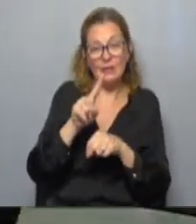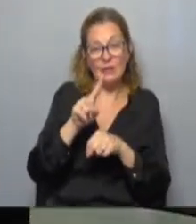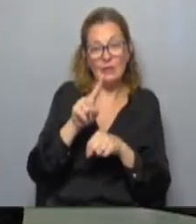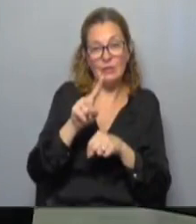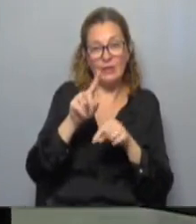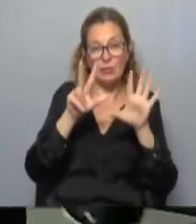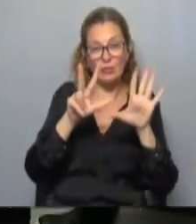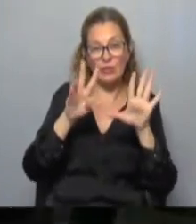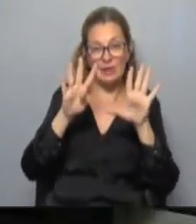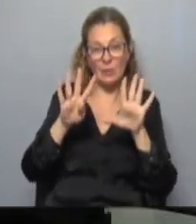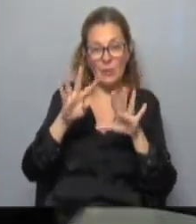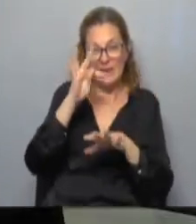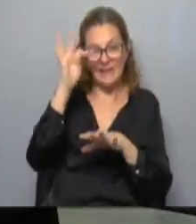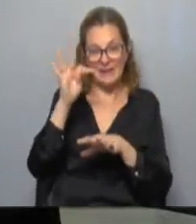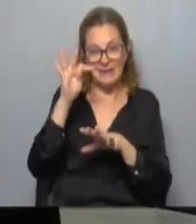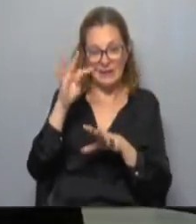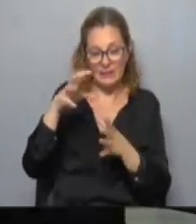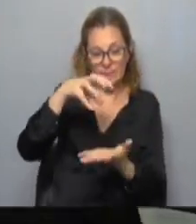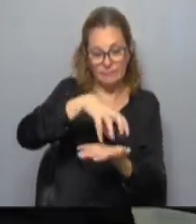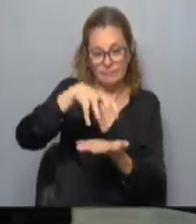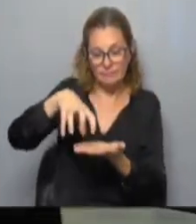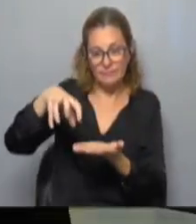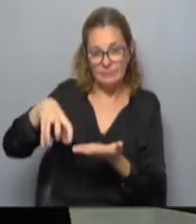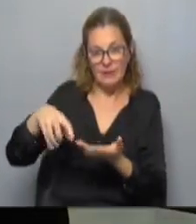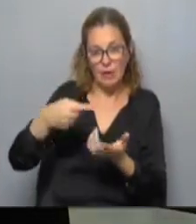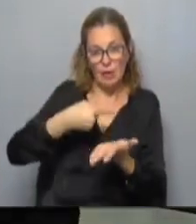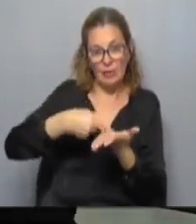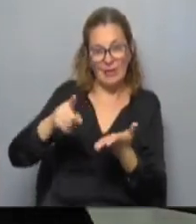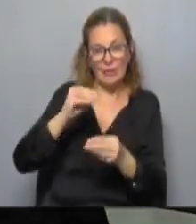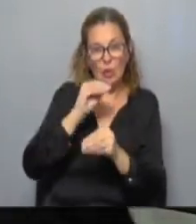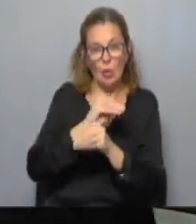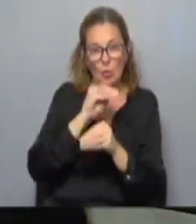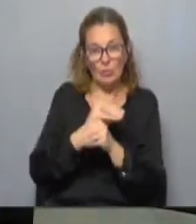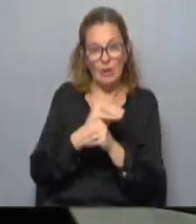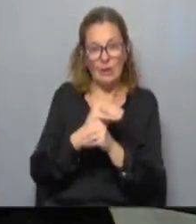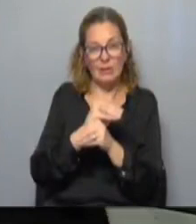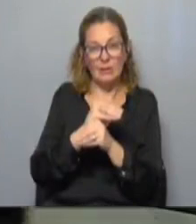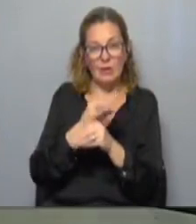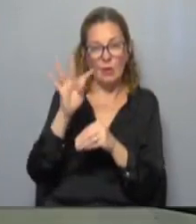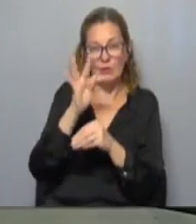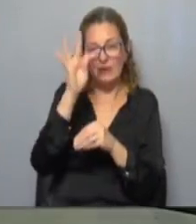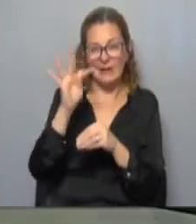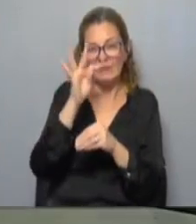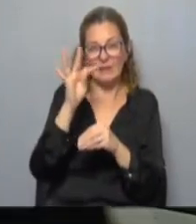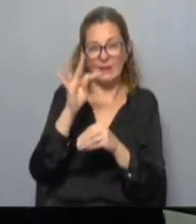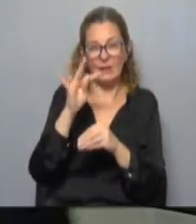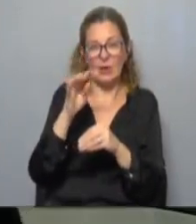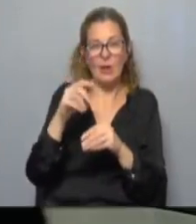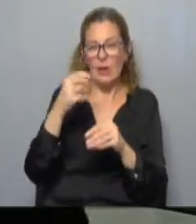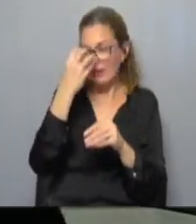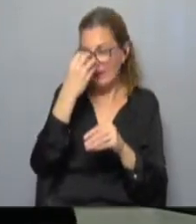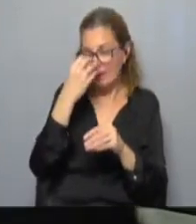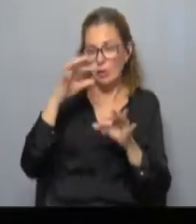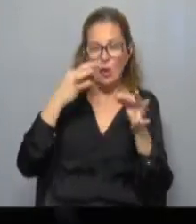189 talleres en todo territorio en los centros culturales con talleristas que van desde circo,